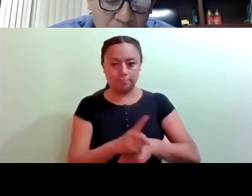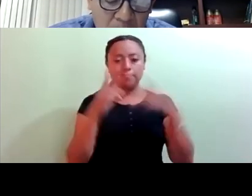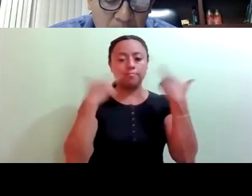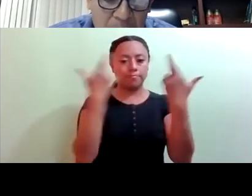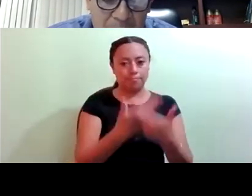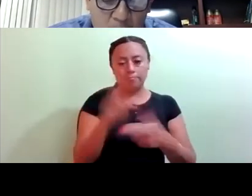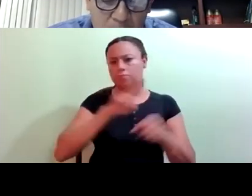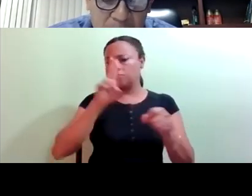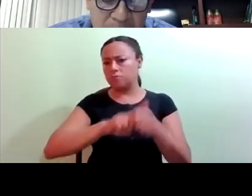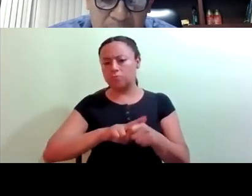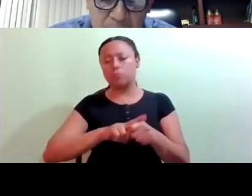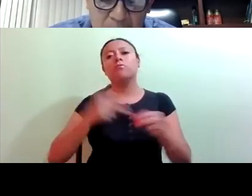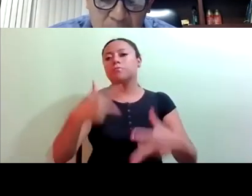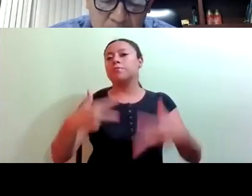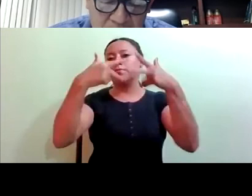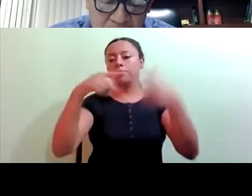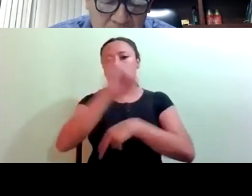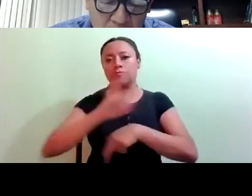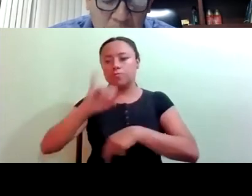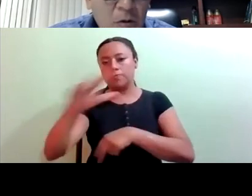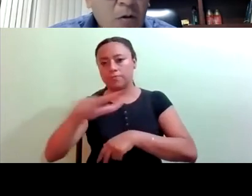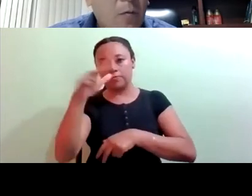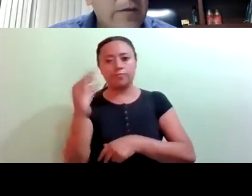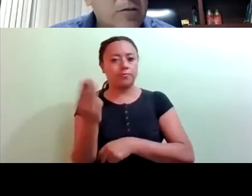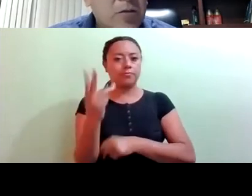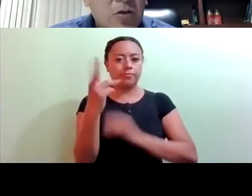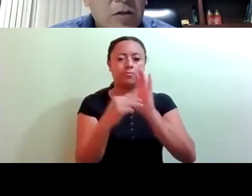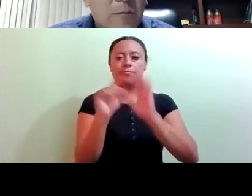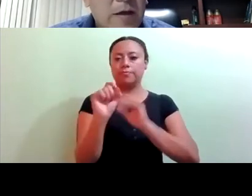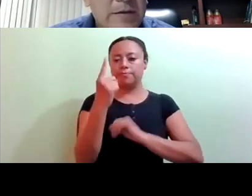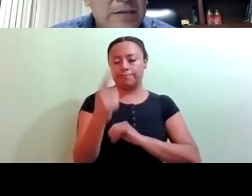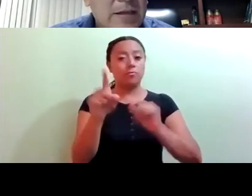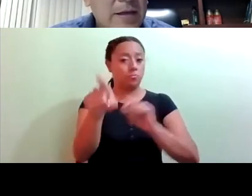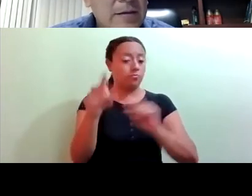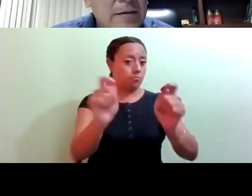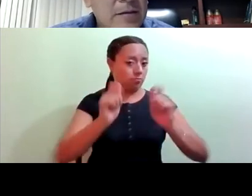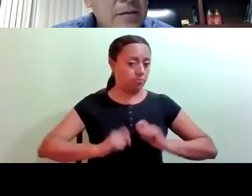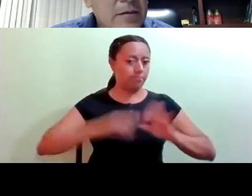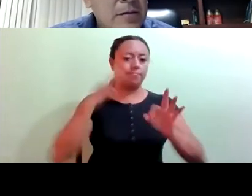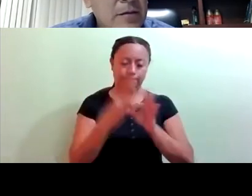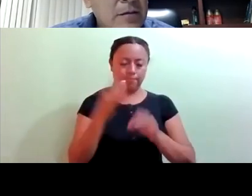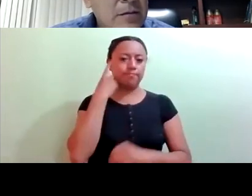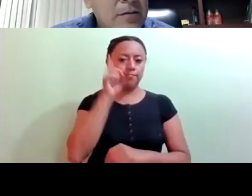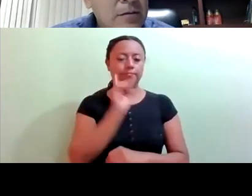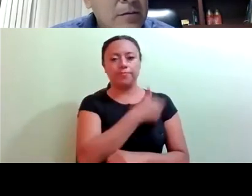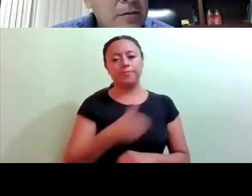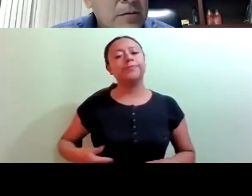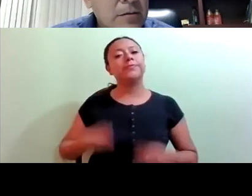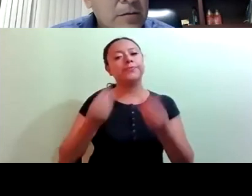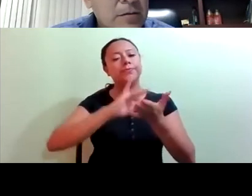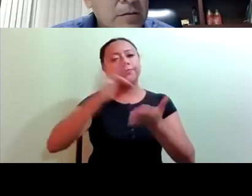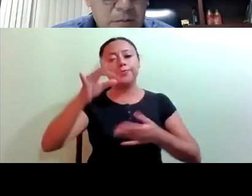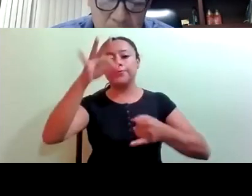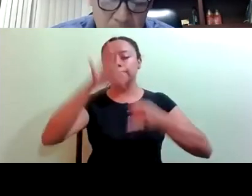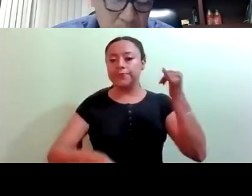remota para el día jueves 13 de mayo del presente año. Cumplida su instrucción, diputada Presidenta. Muchas gracias. El último